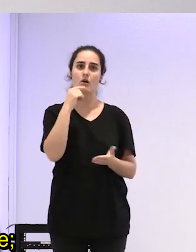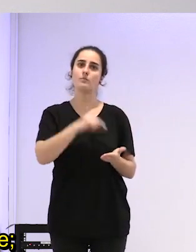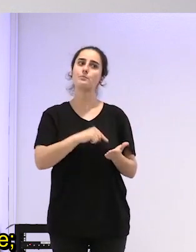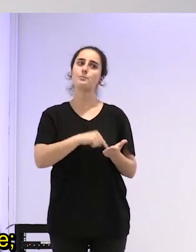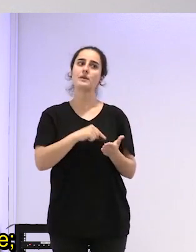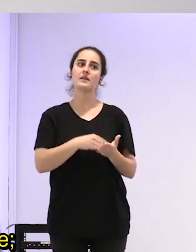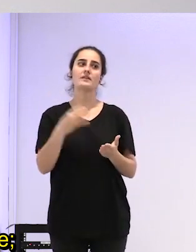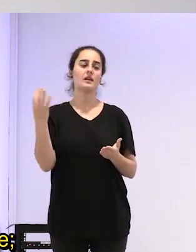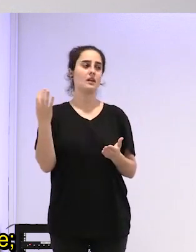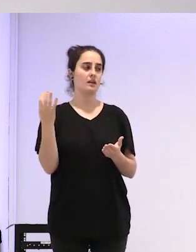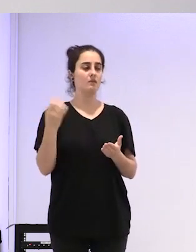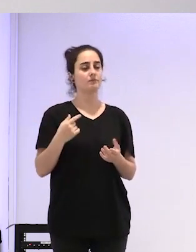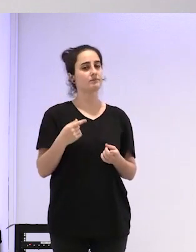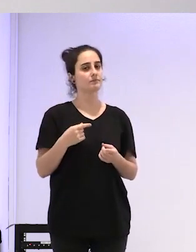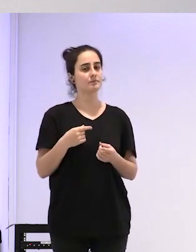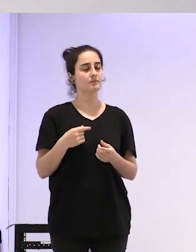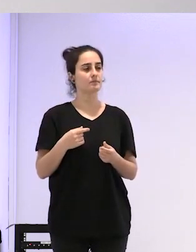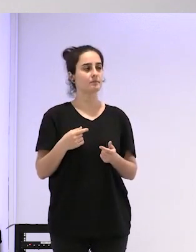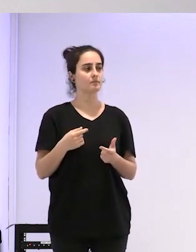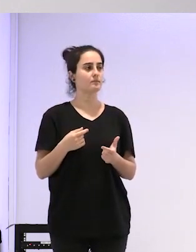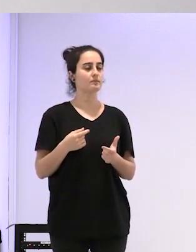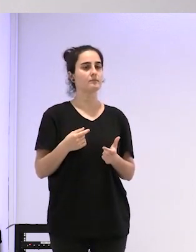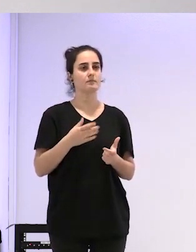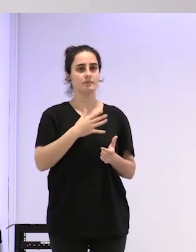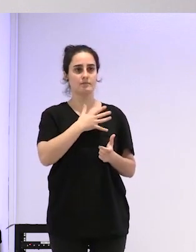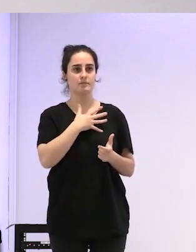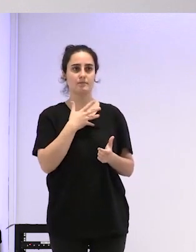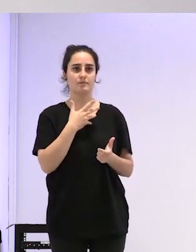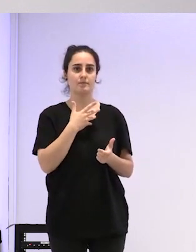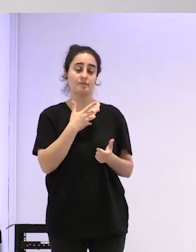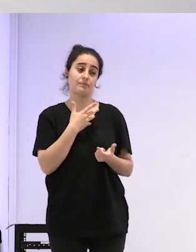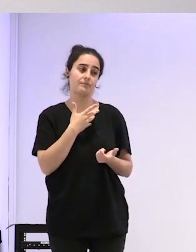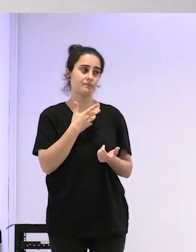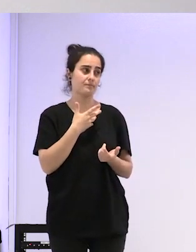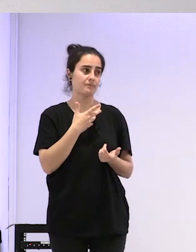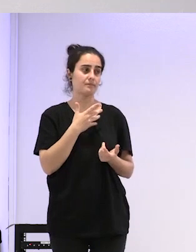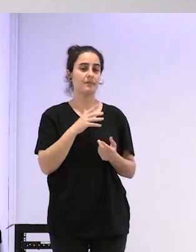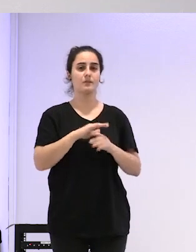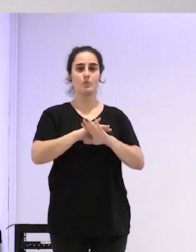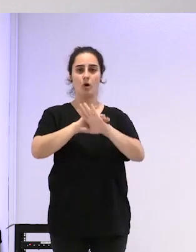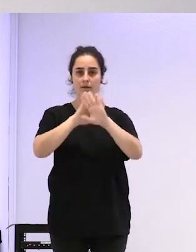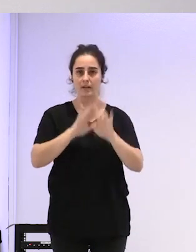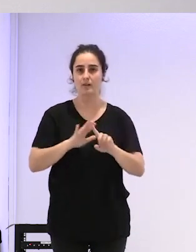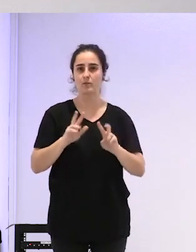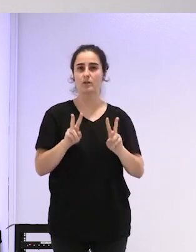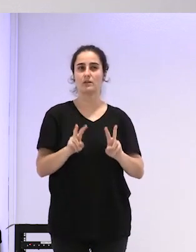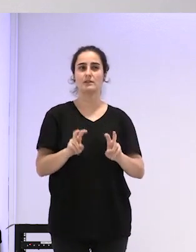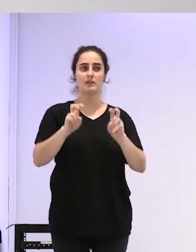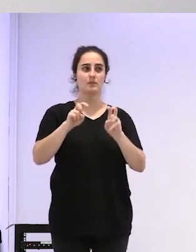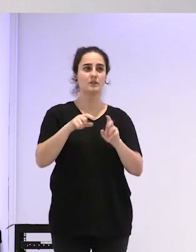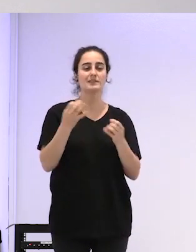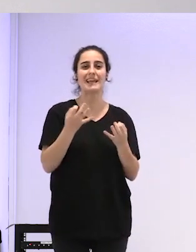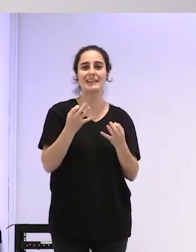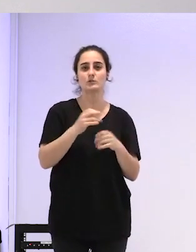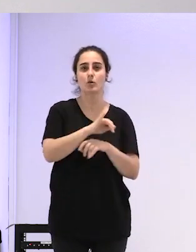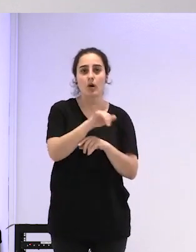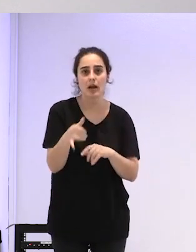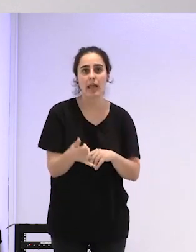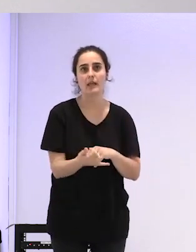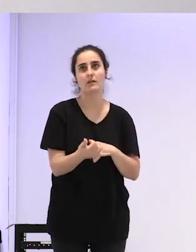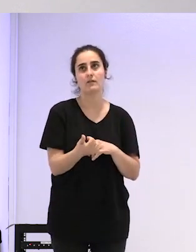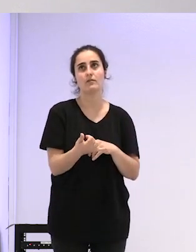de hay que ir a lutar o sea no es raro yo solo pero como el lo que representa y el el cansancio que es y